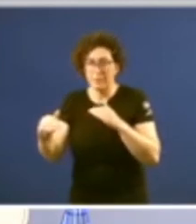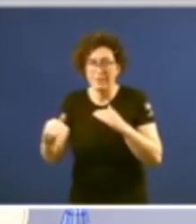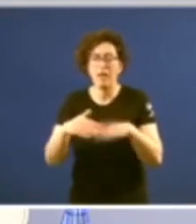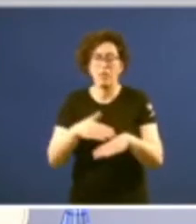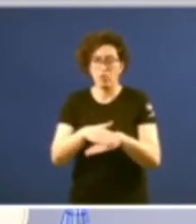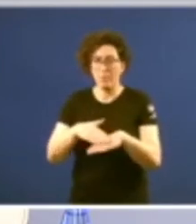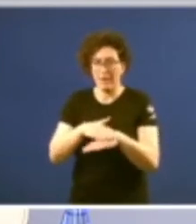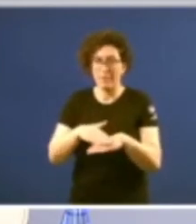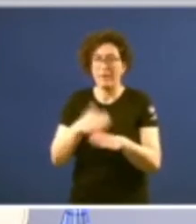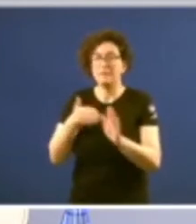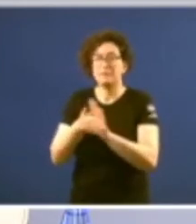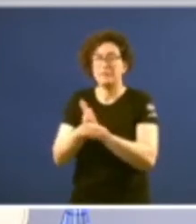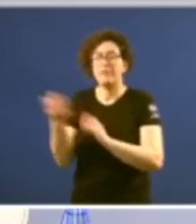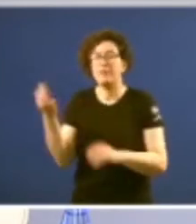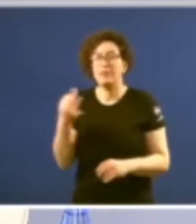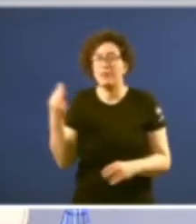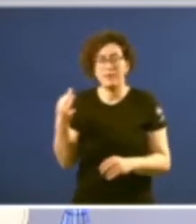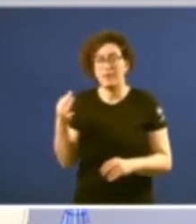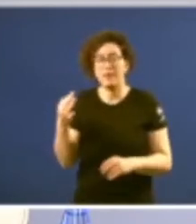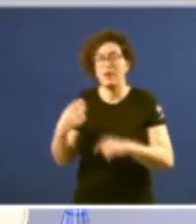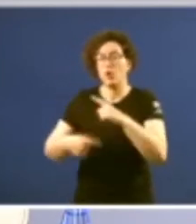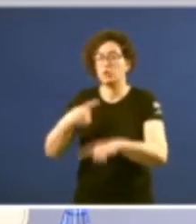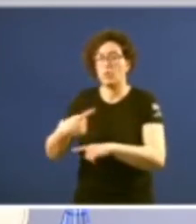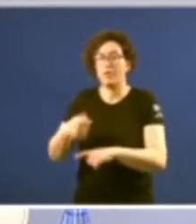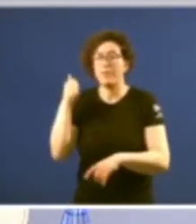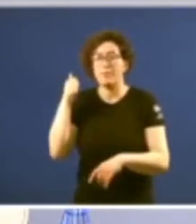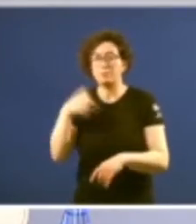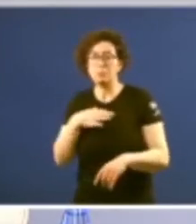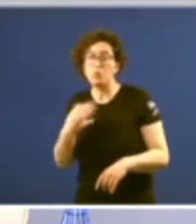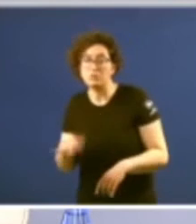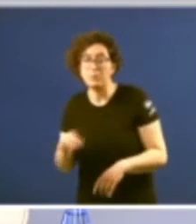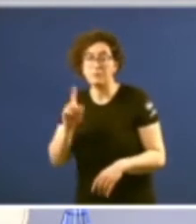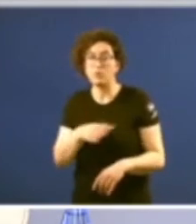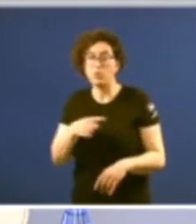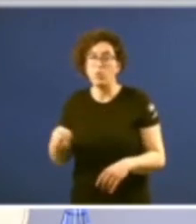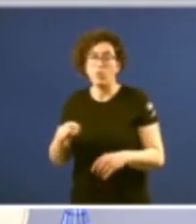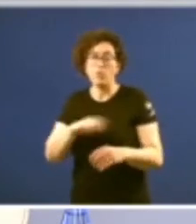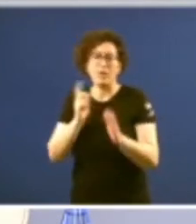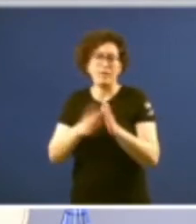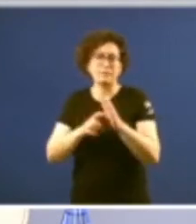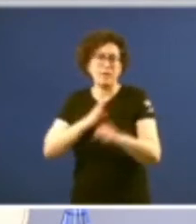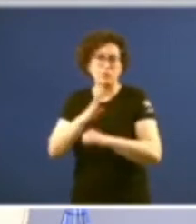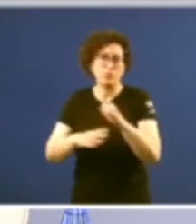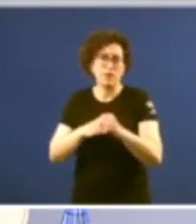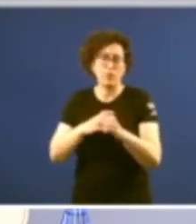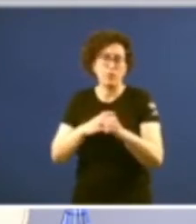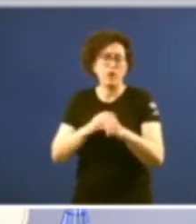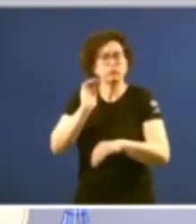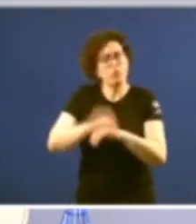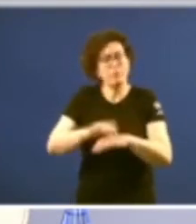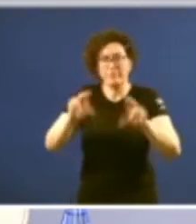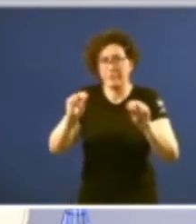e consiguientemente haberá máis ou menos posibilidades de que a legislatura se esgote ou non